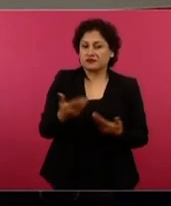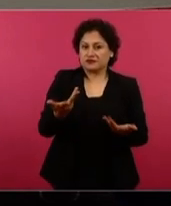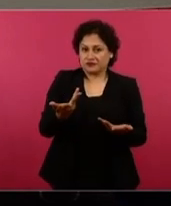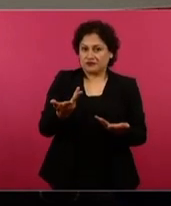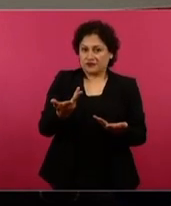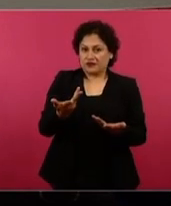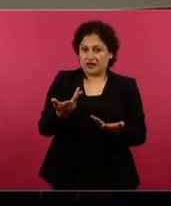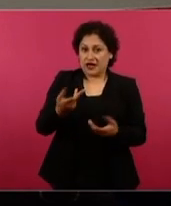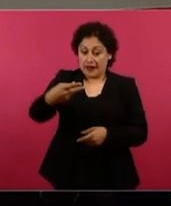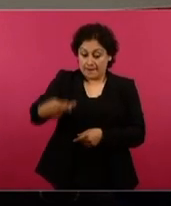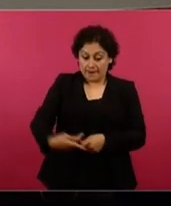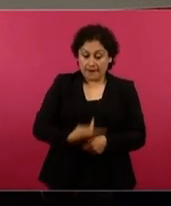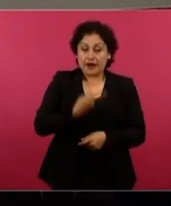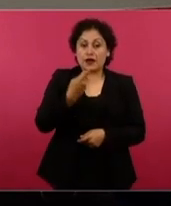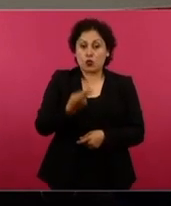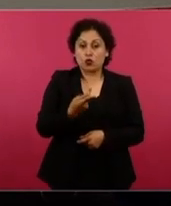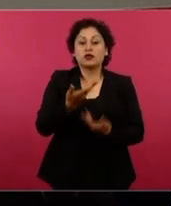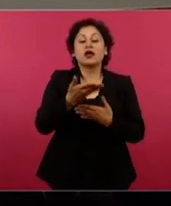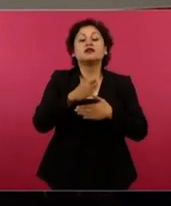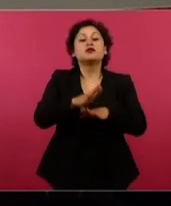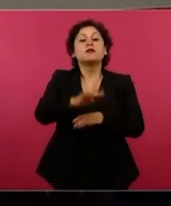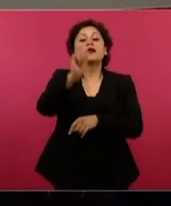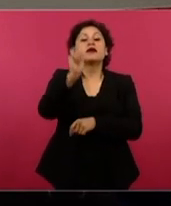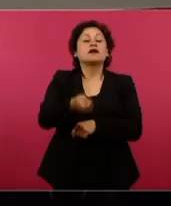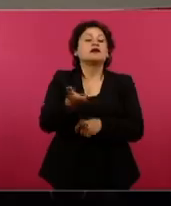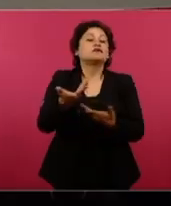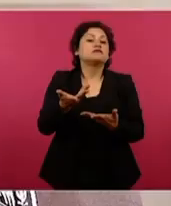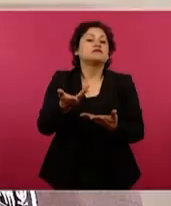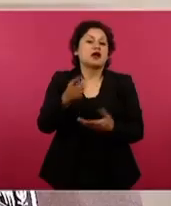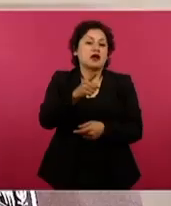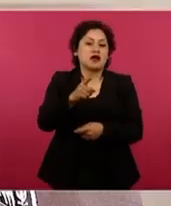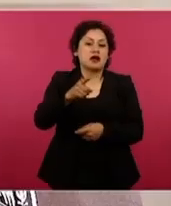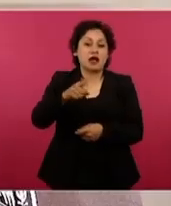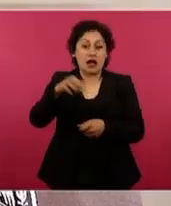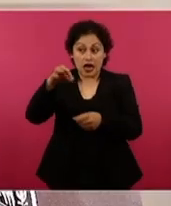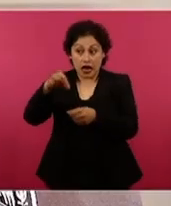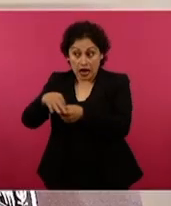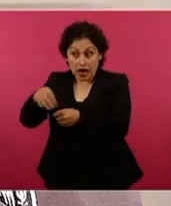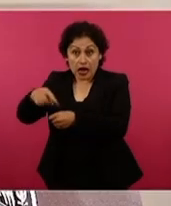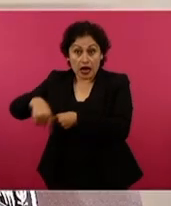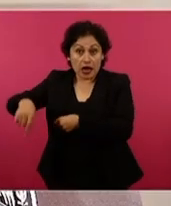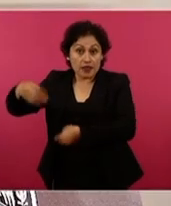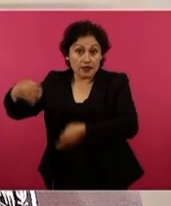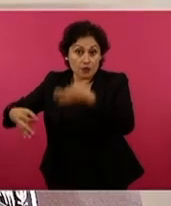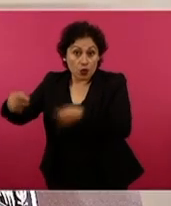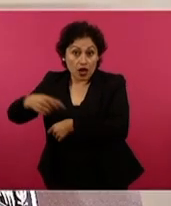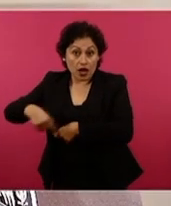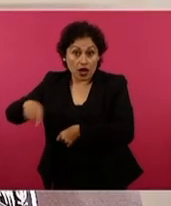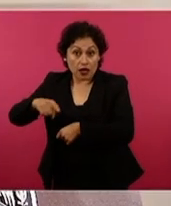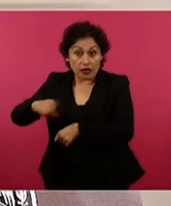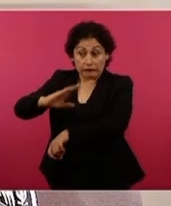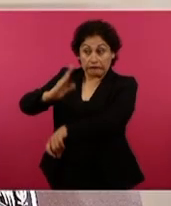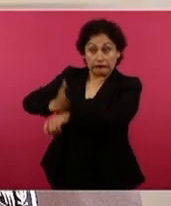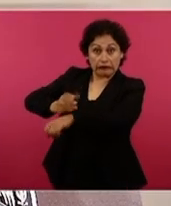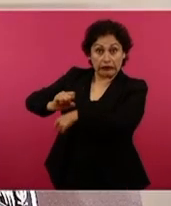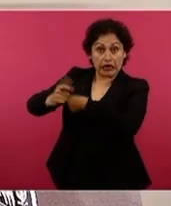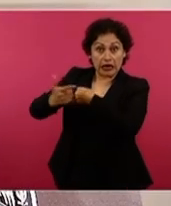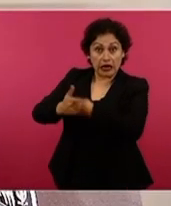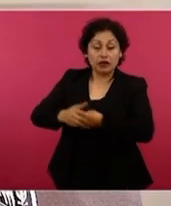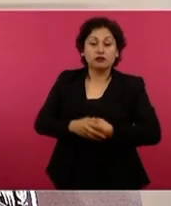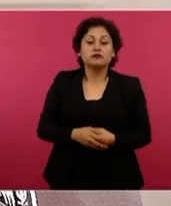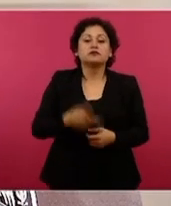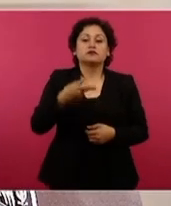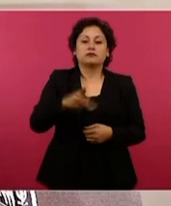electorales, el mandatario respondió. Pero, ¿a qué tribunal